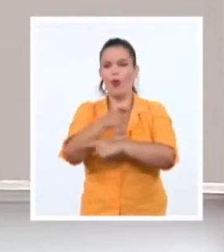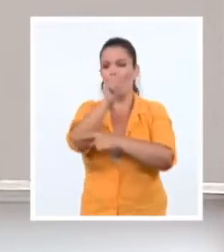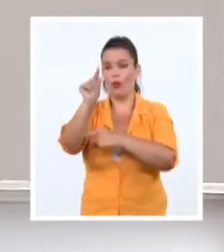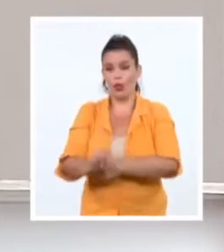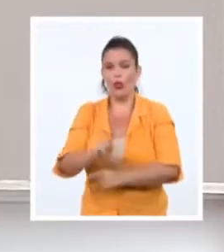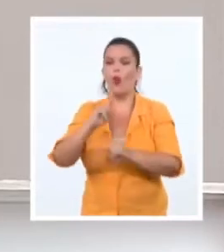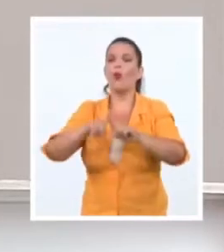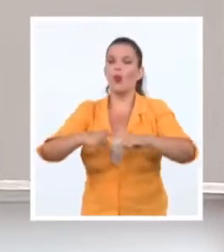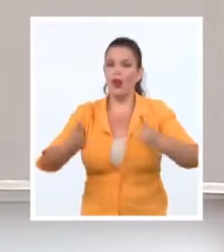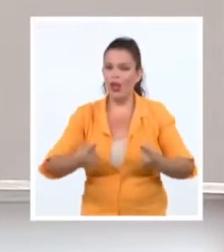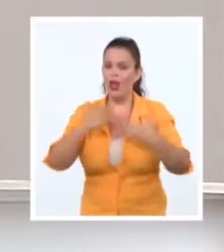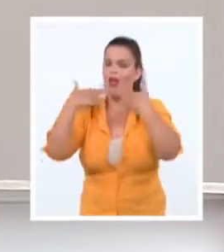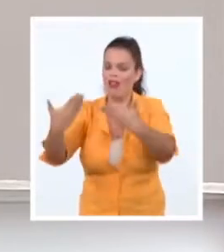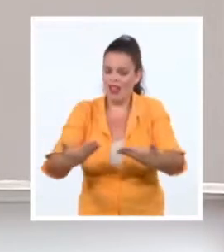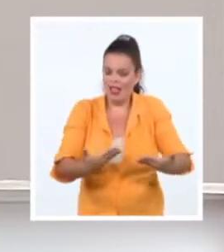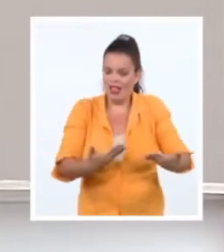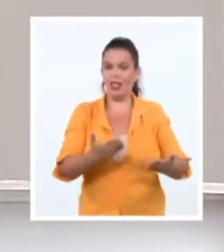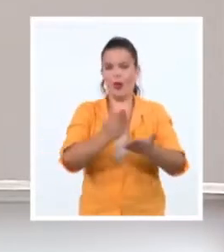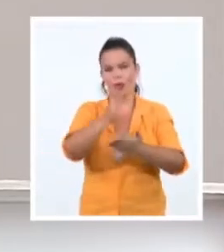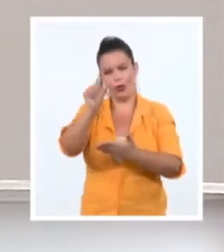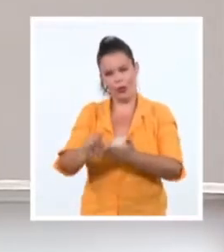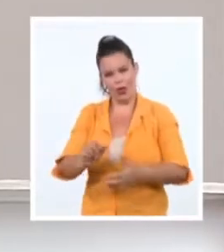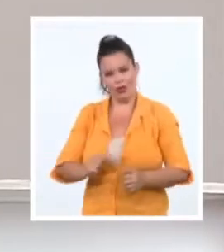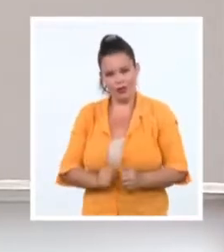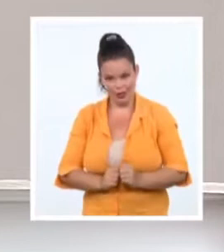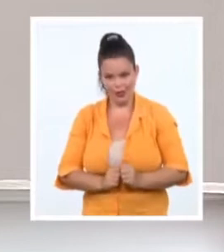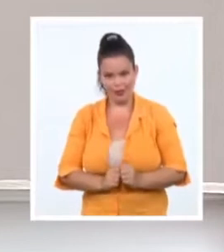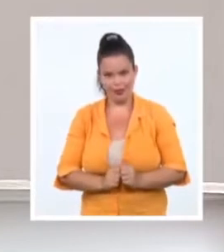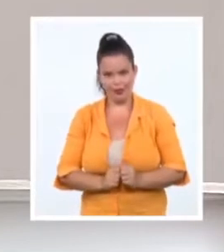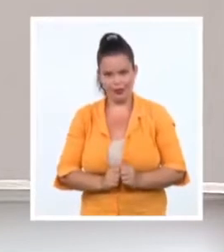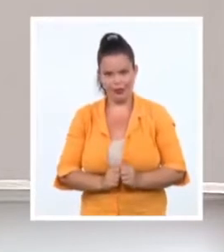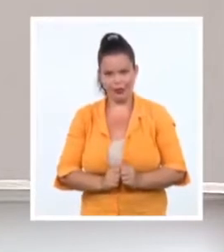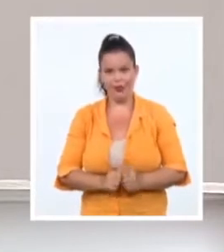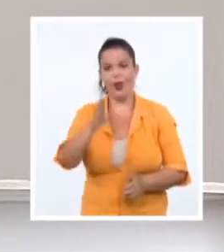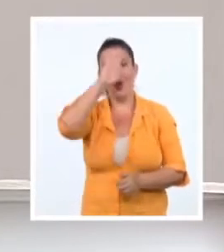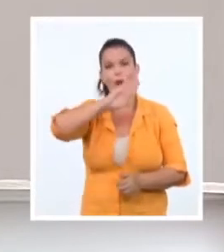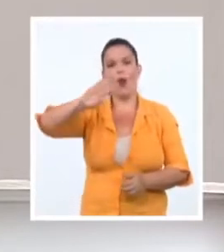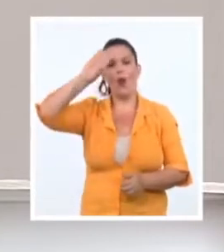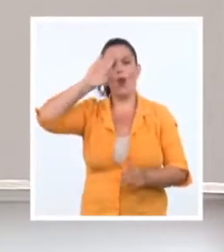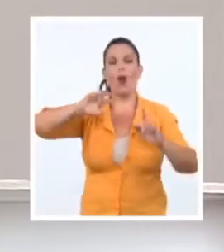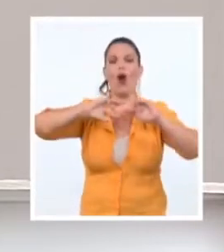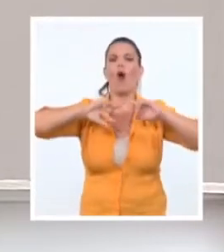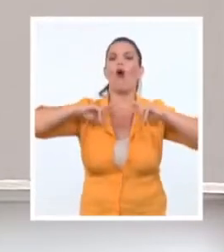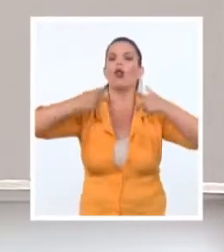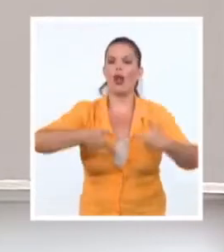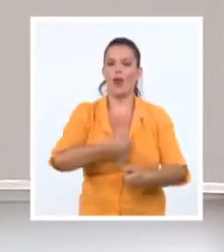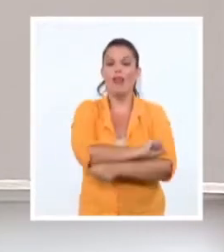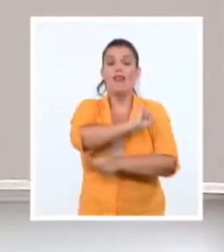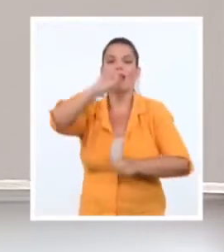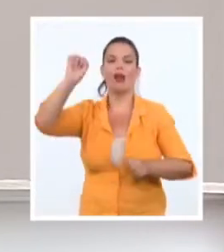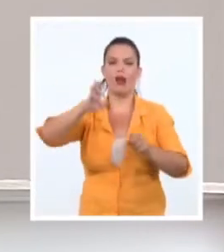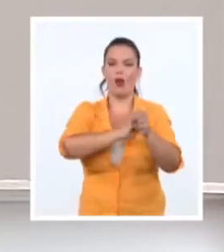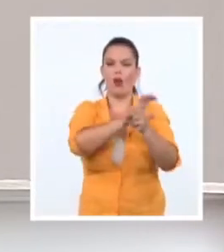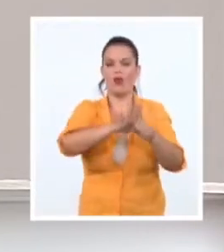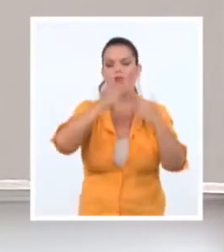de sus añorados alumnos. No podrán impedir el triunfo de Cuba frente a la pandemia, gracias